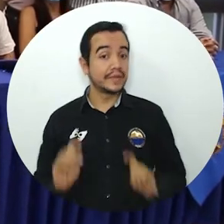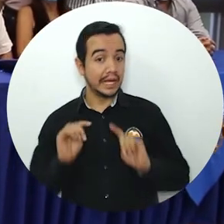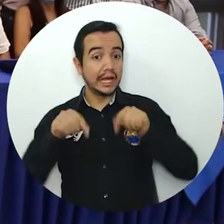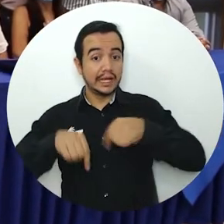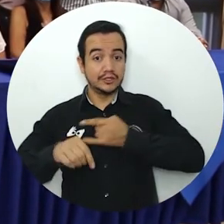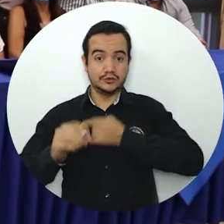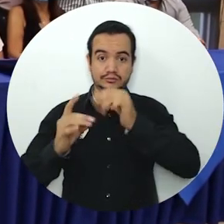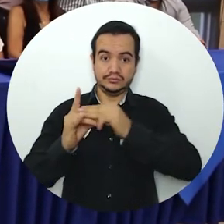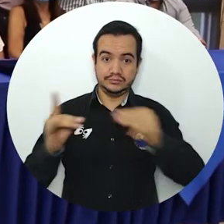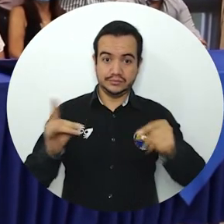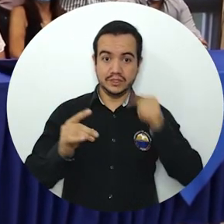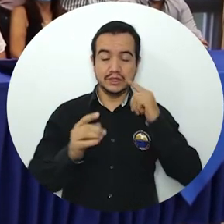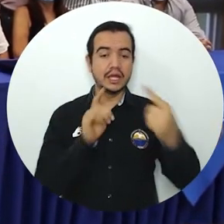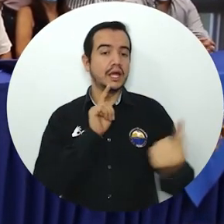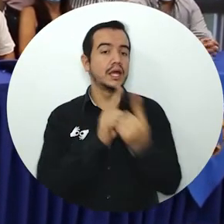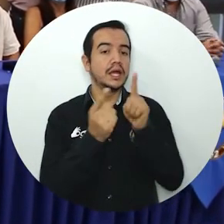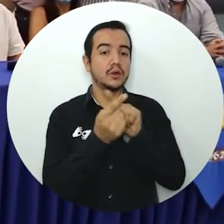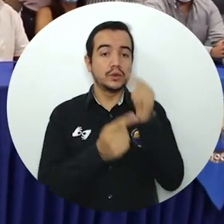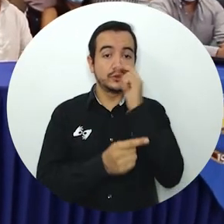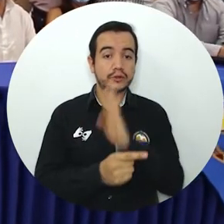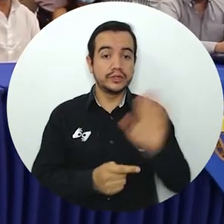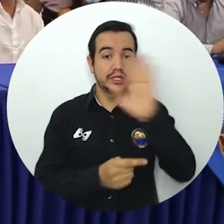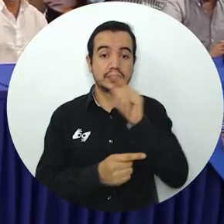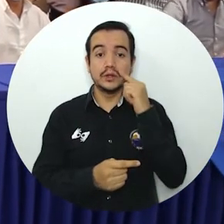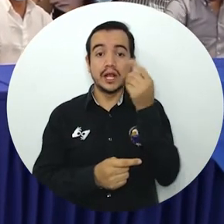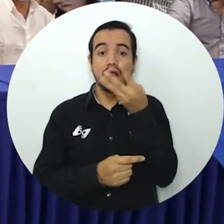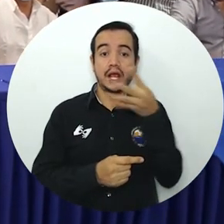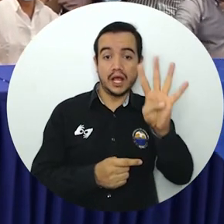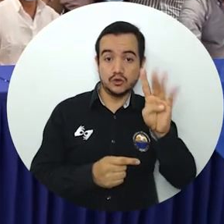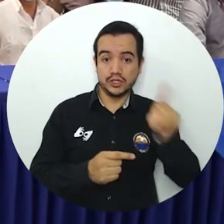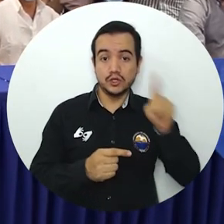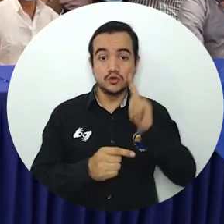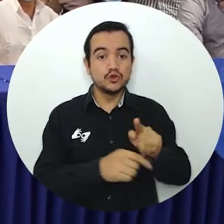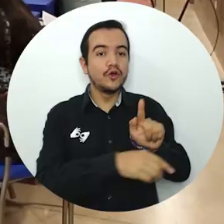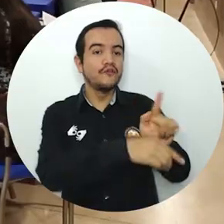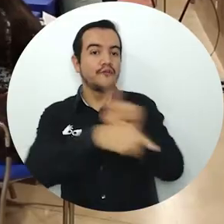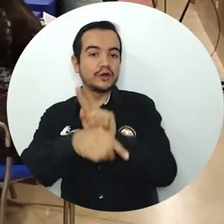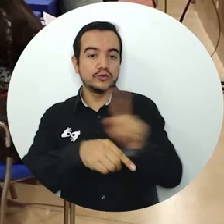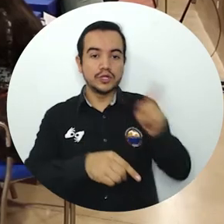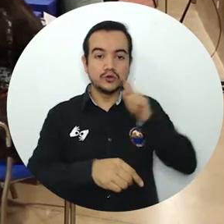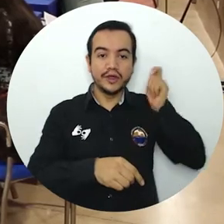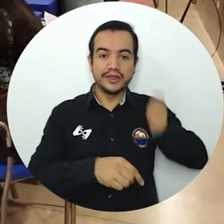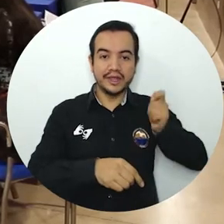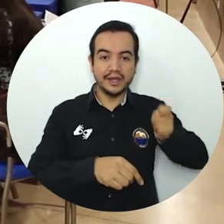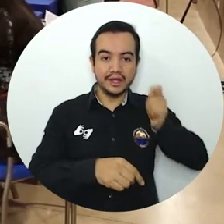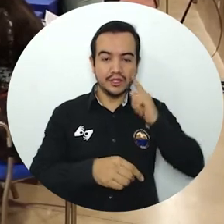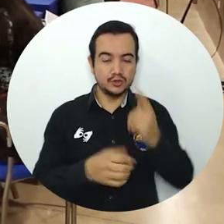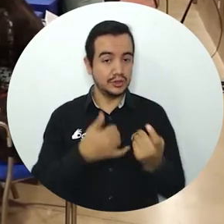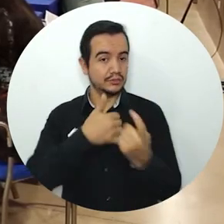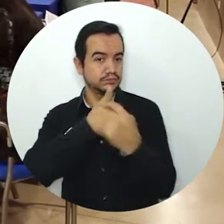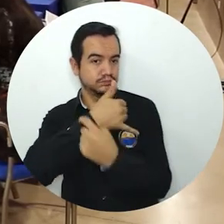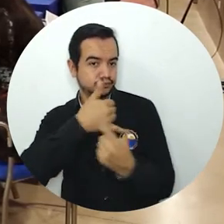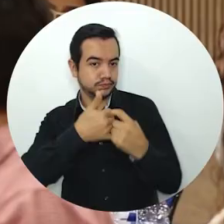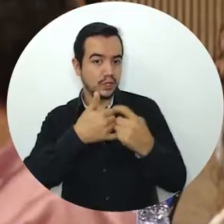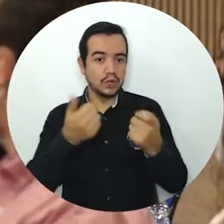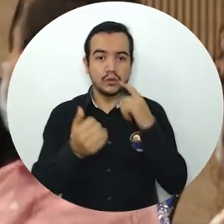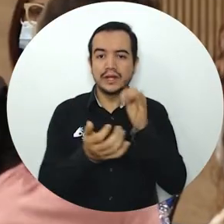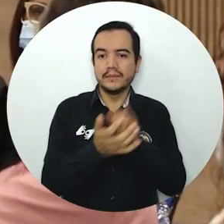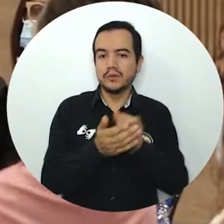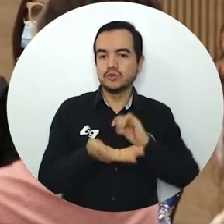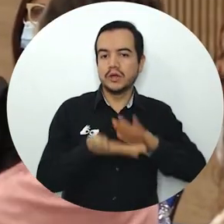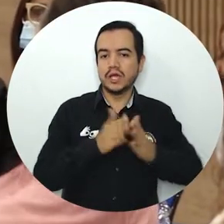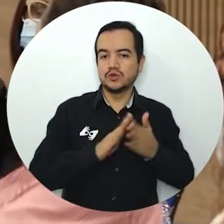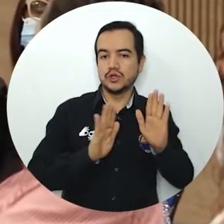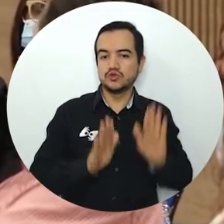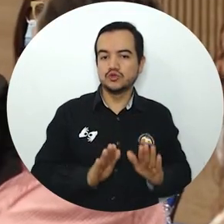oportunidad de ser anfitriona del XIV Encuentro Nacional de Decanos de Facultades de Derecho, un evento organizado en conjunto con la Asociación Colombiana